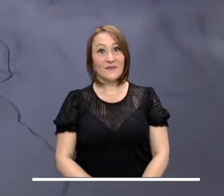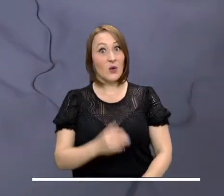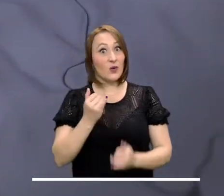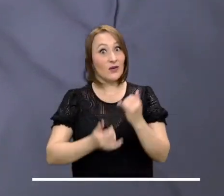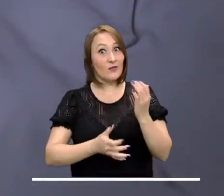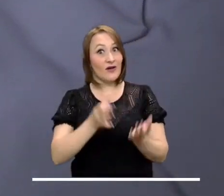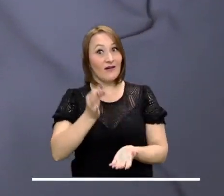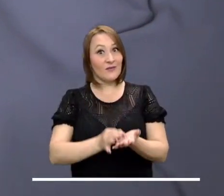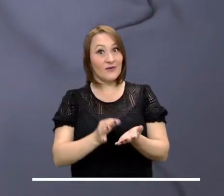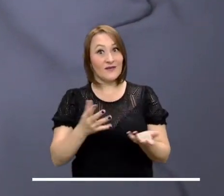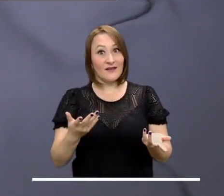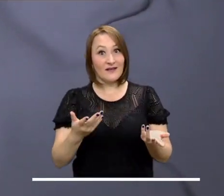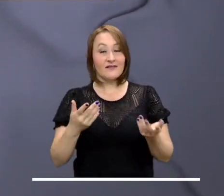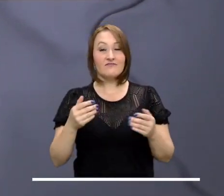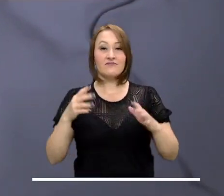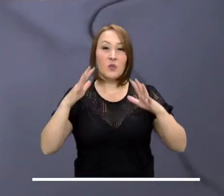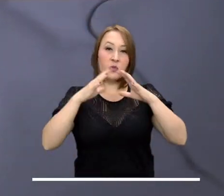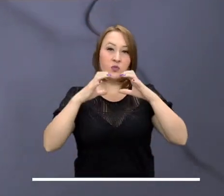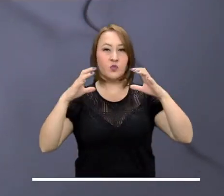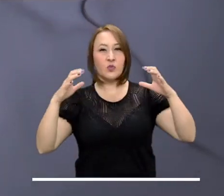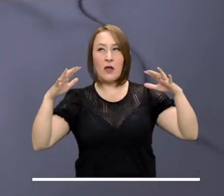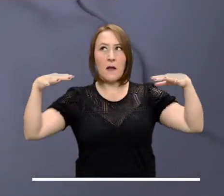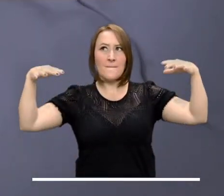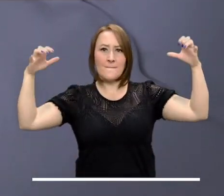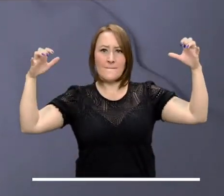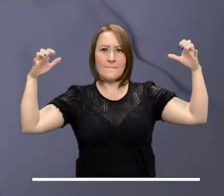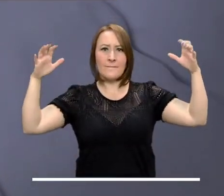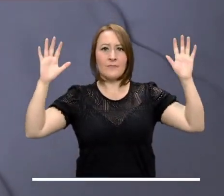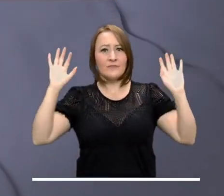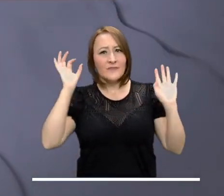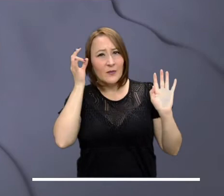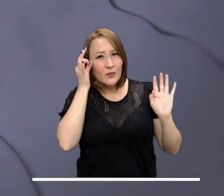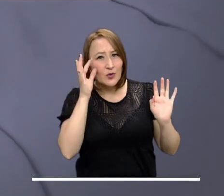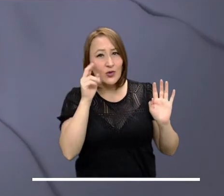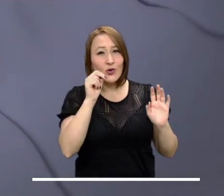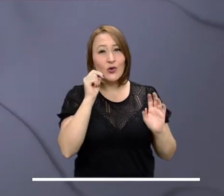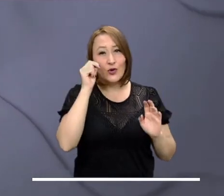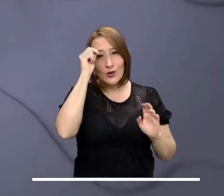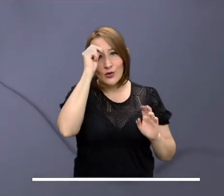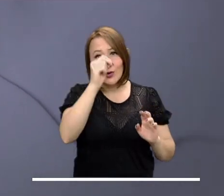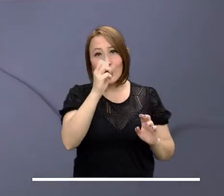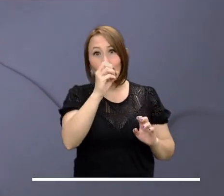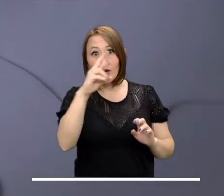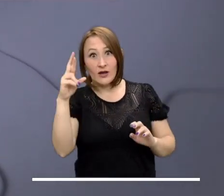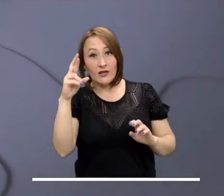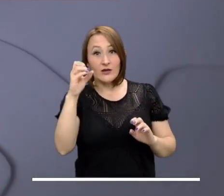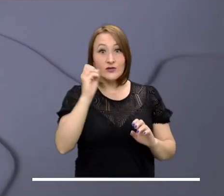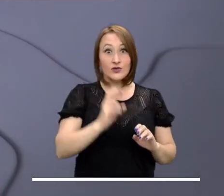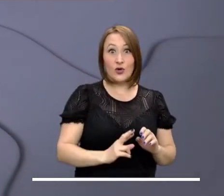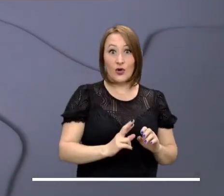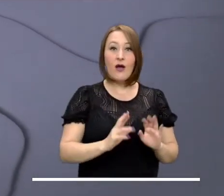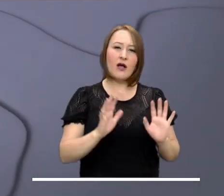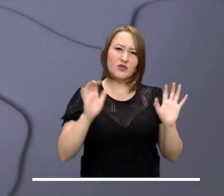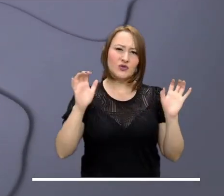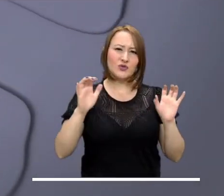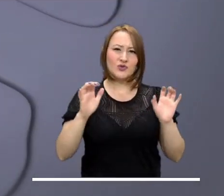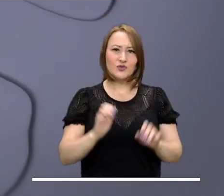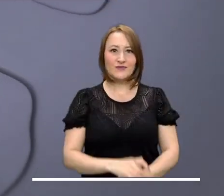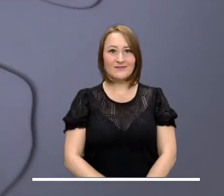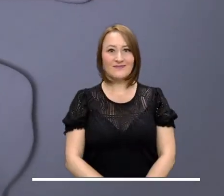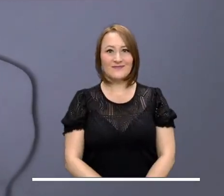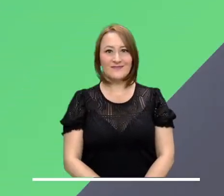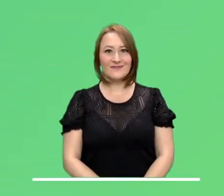Finalmente en la capital del país se espera nubosidad parcial y tiempo seco, aunque en el nororiente y sur de la ciudad no se descartan algunas